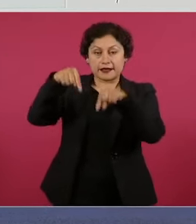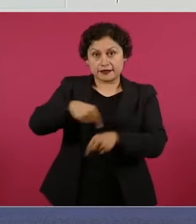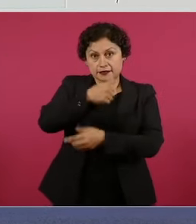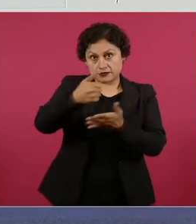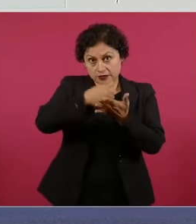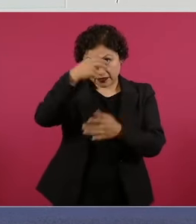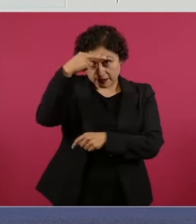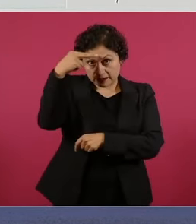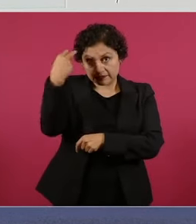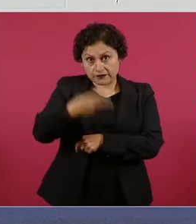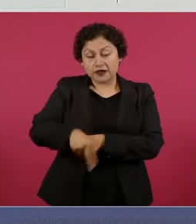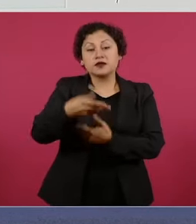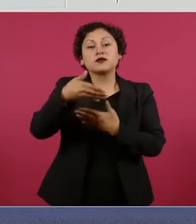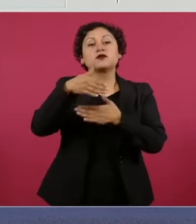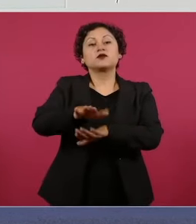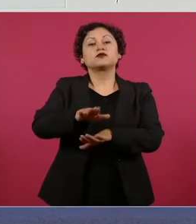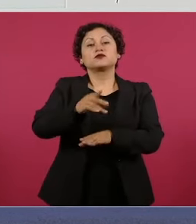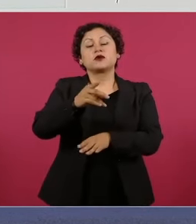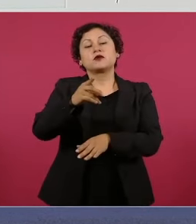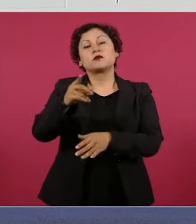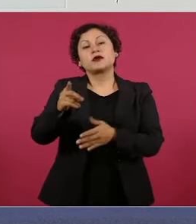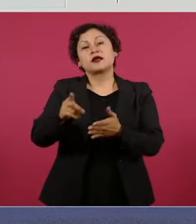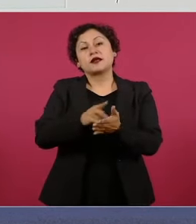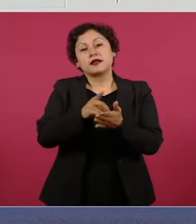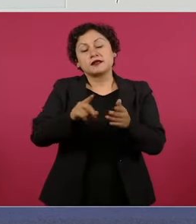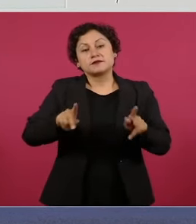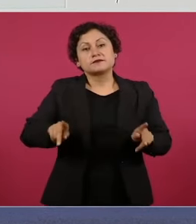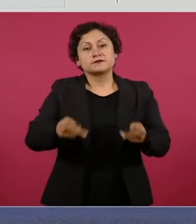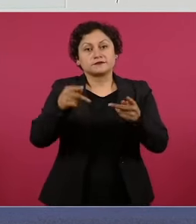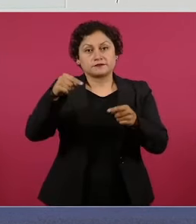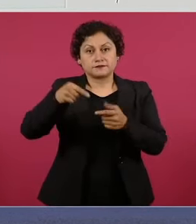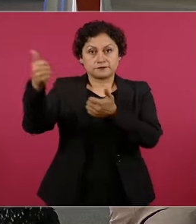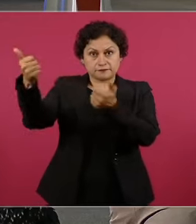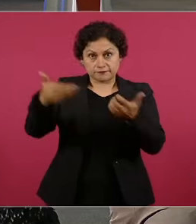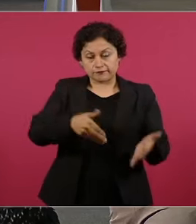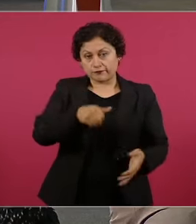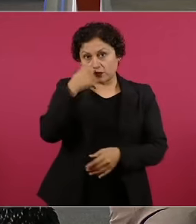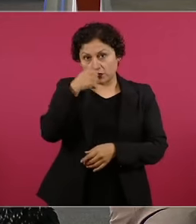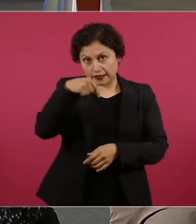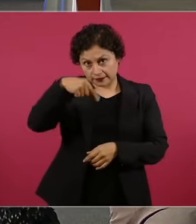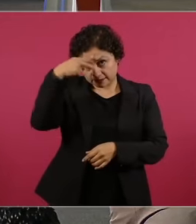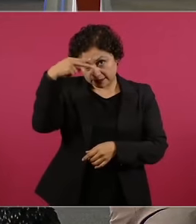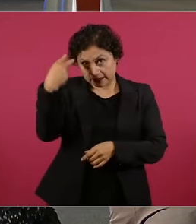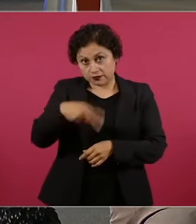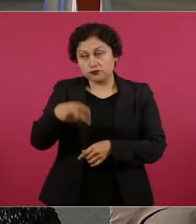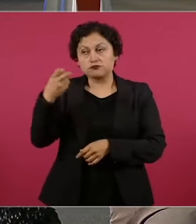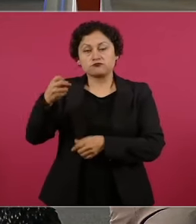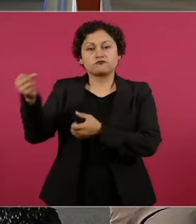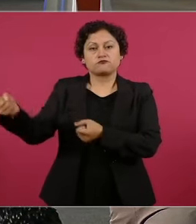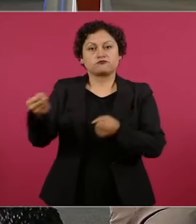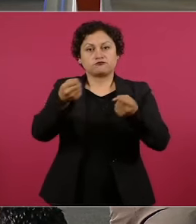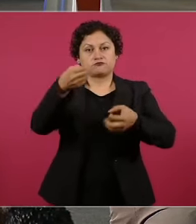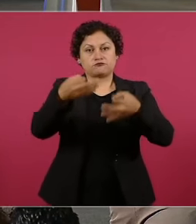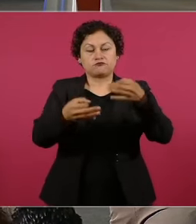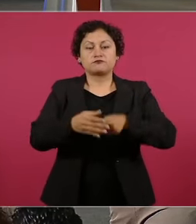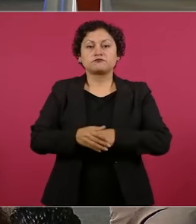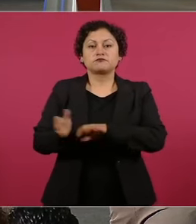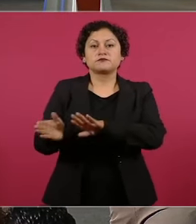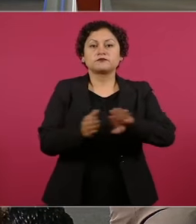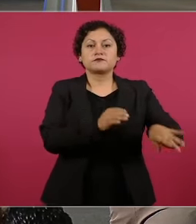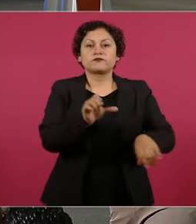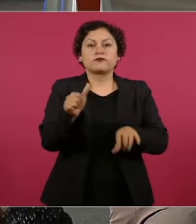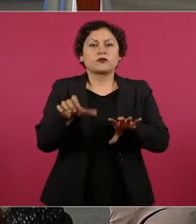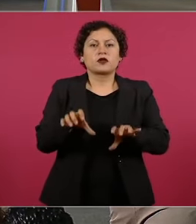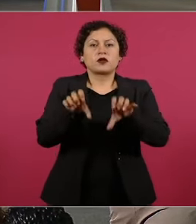salud en su modalidad de introducción de cocaína al país. Adelante. En detenciones relevantes tenemos